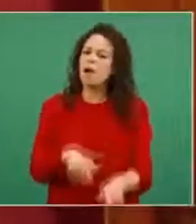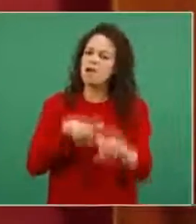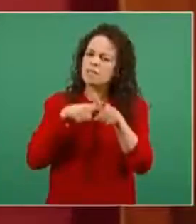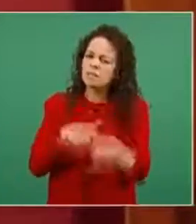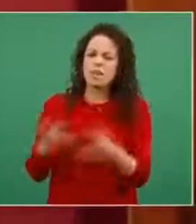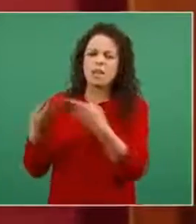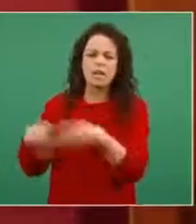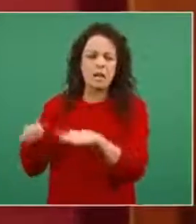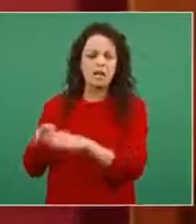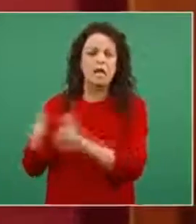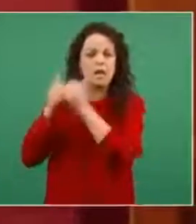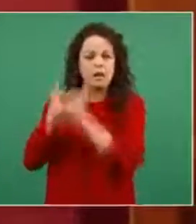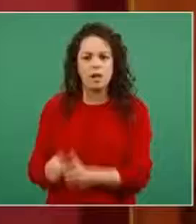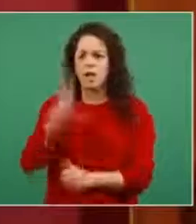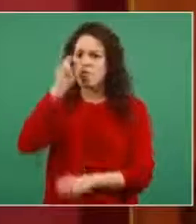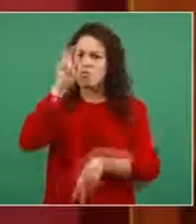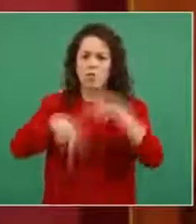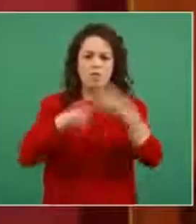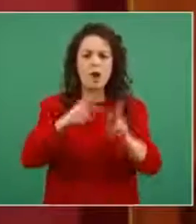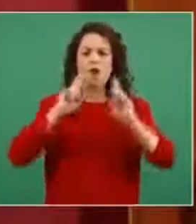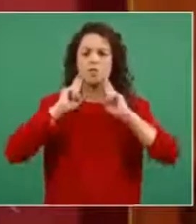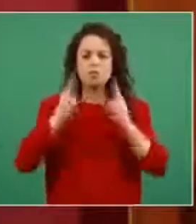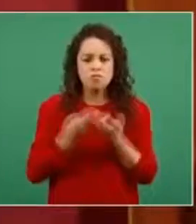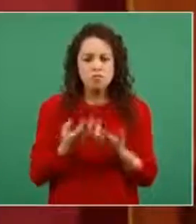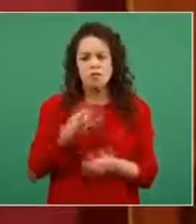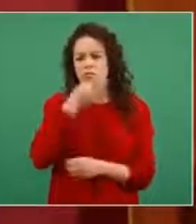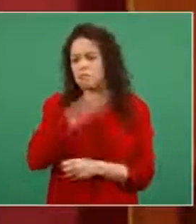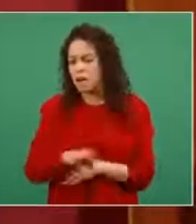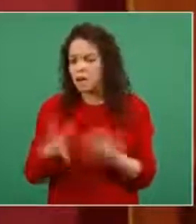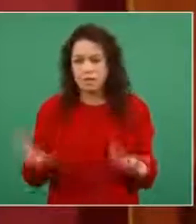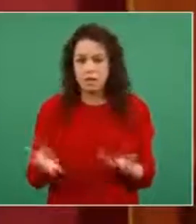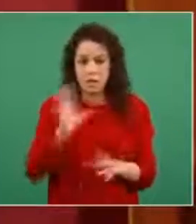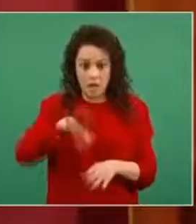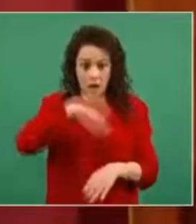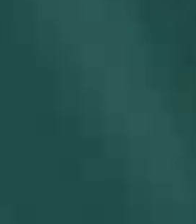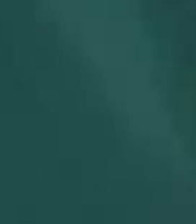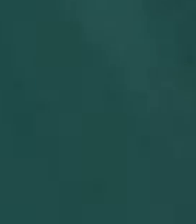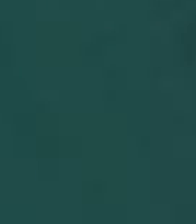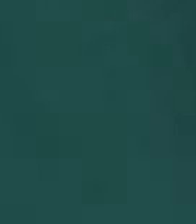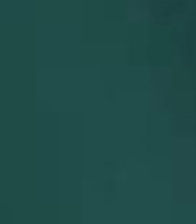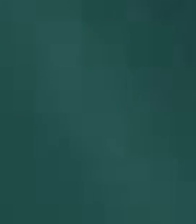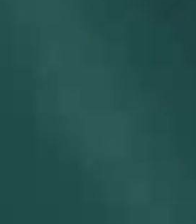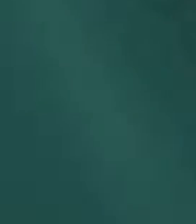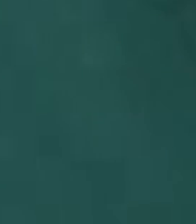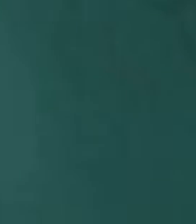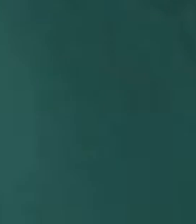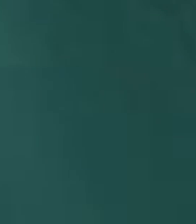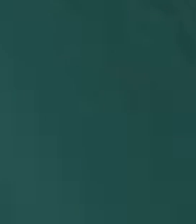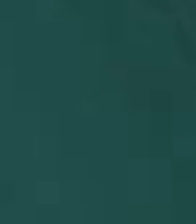no asistiendo a reuniones, no saliendo. Acabó el año, pero no acabó la pandemia. Gobierno de México.